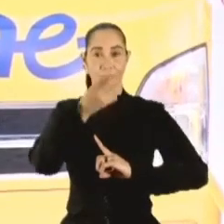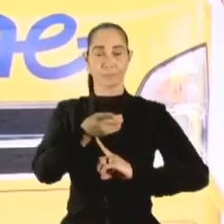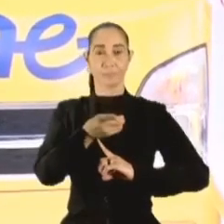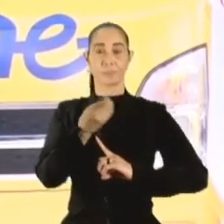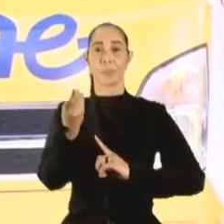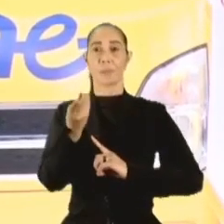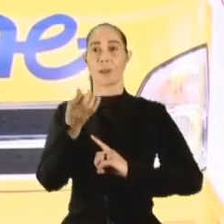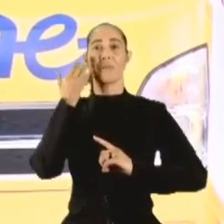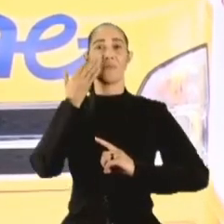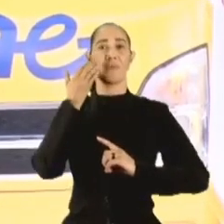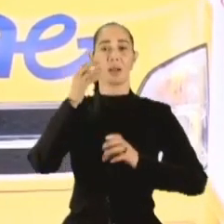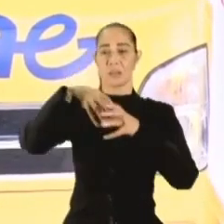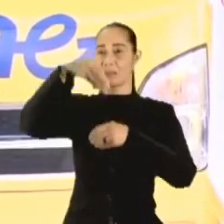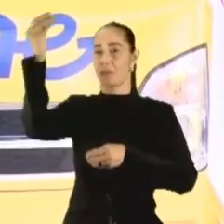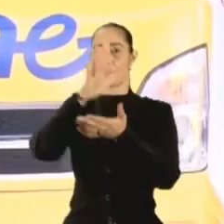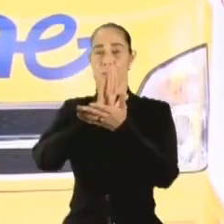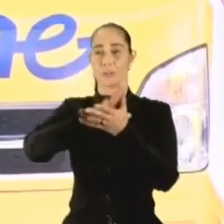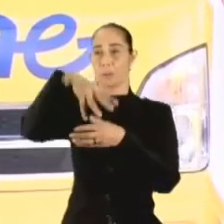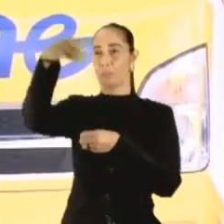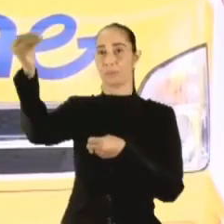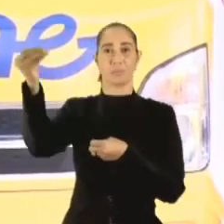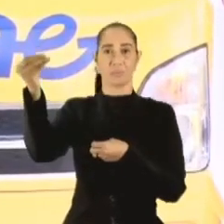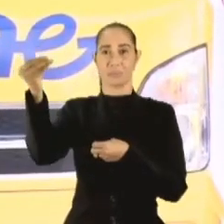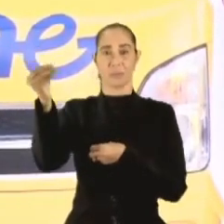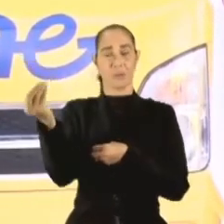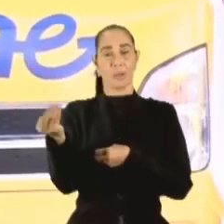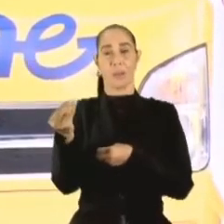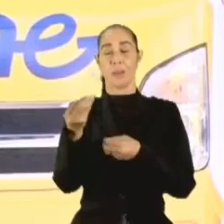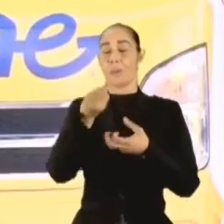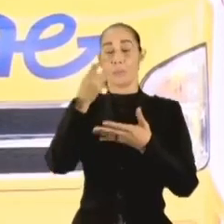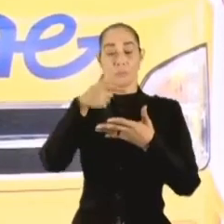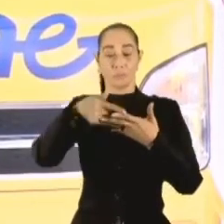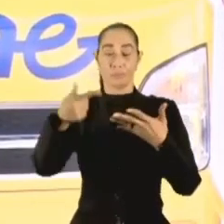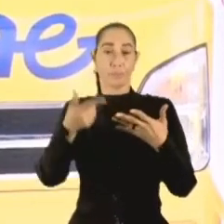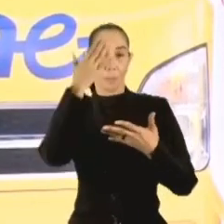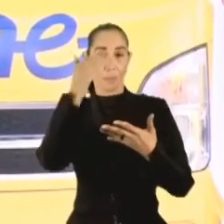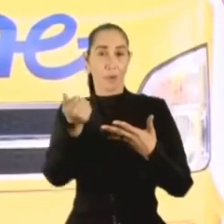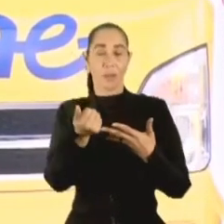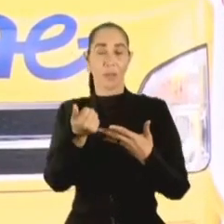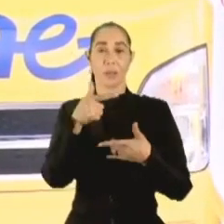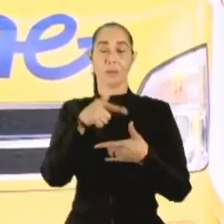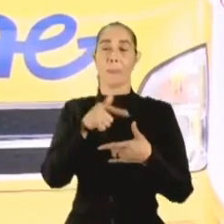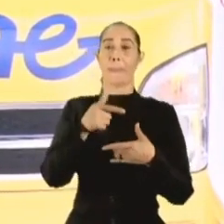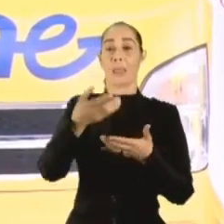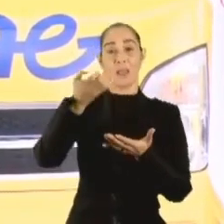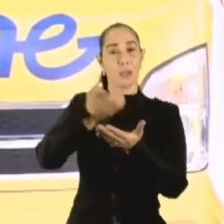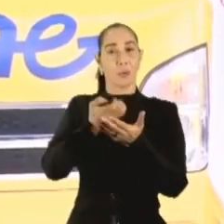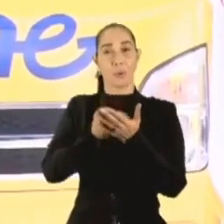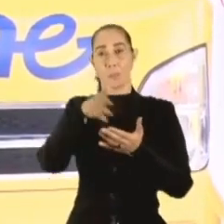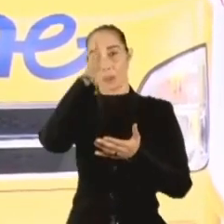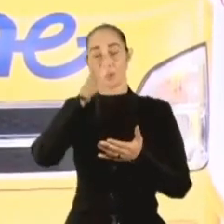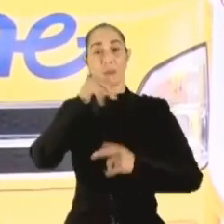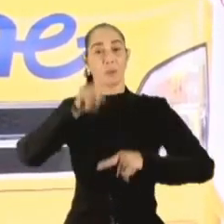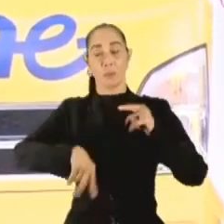deserción escolar. La deserción escolar que tiene múltiples causas, que tiene desde causas económicas